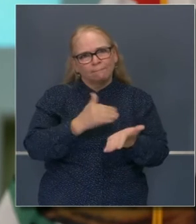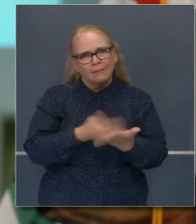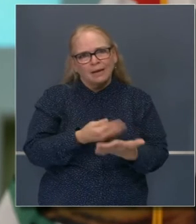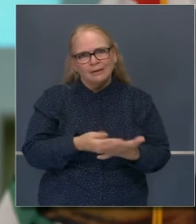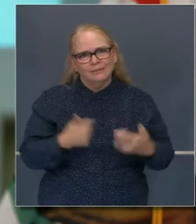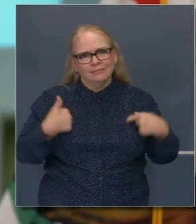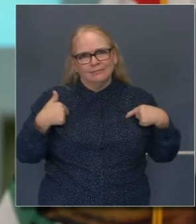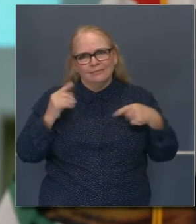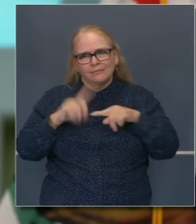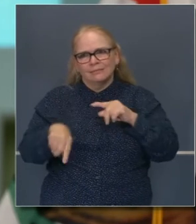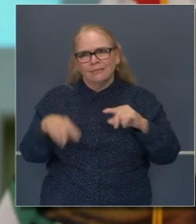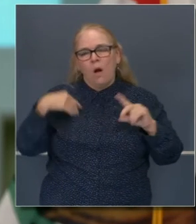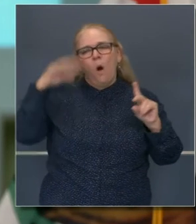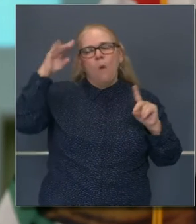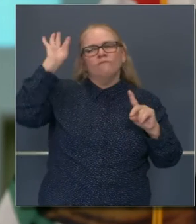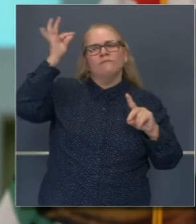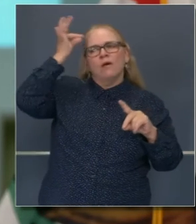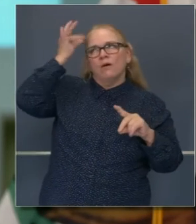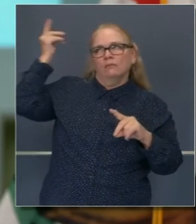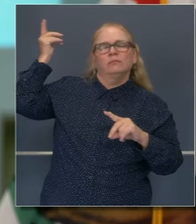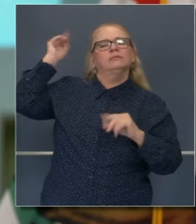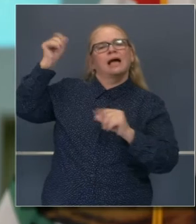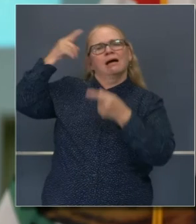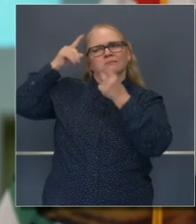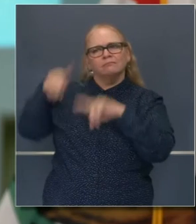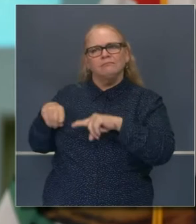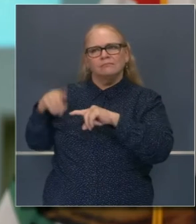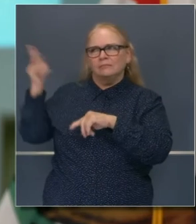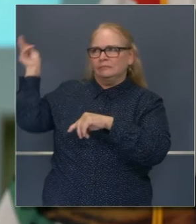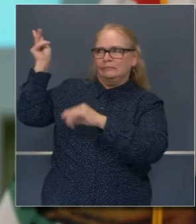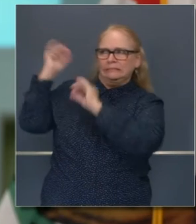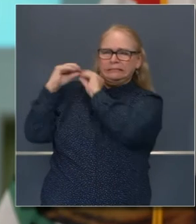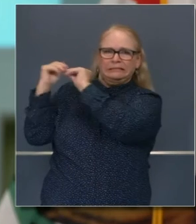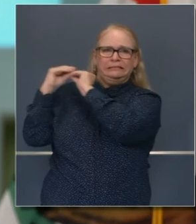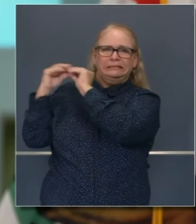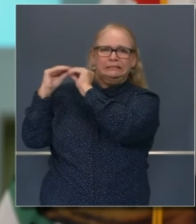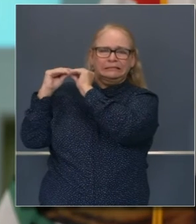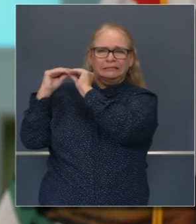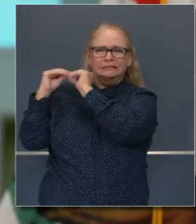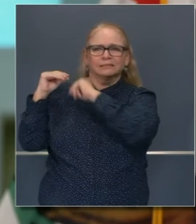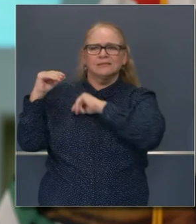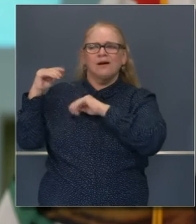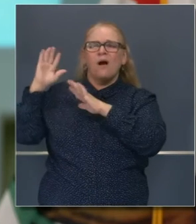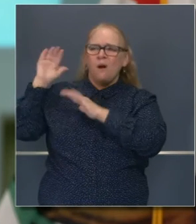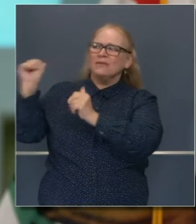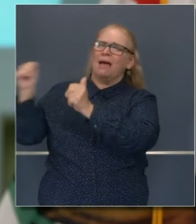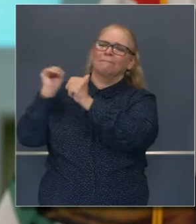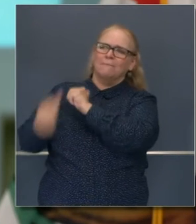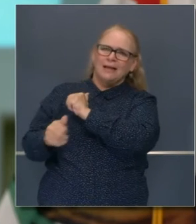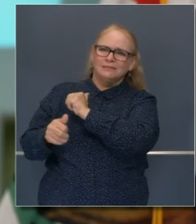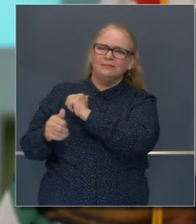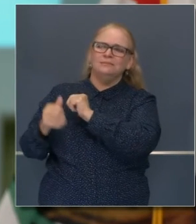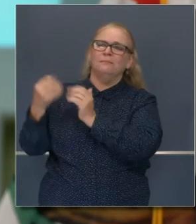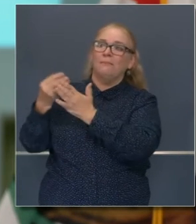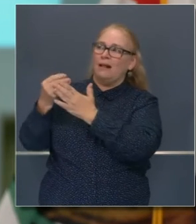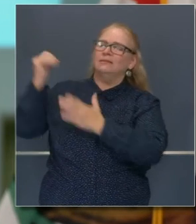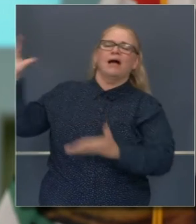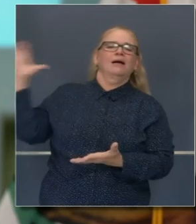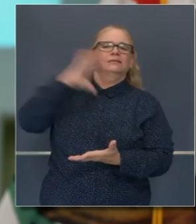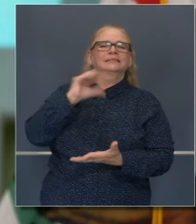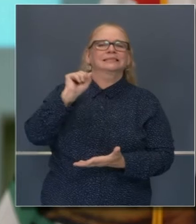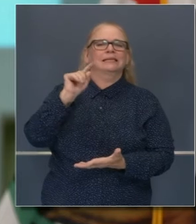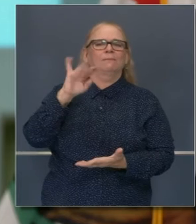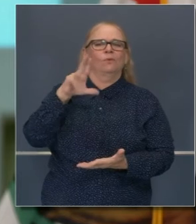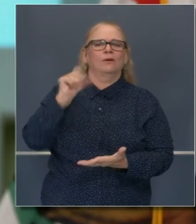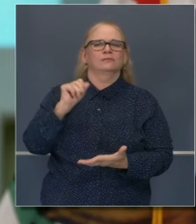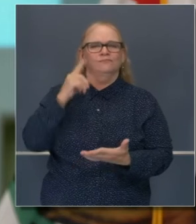gobierno federal daría ese estímulo adicional. Tenemos esperanzas de que vayan a hacerlo. Durante el fin de semana, tal vez vieron en los